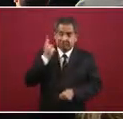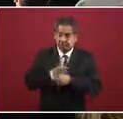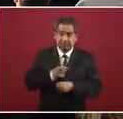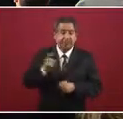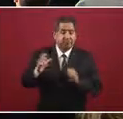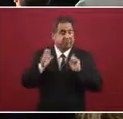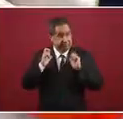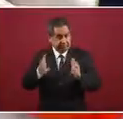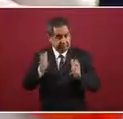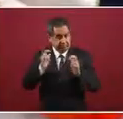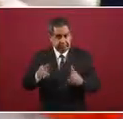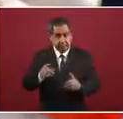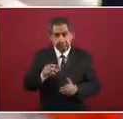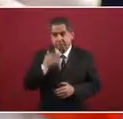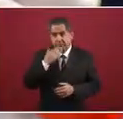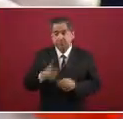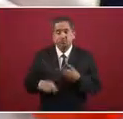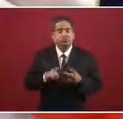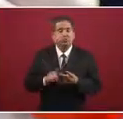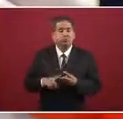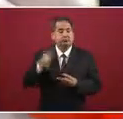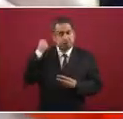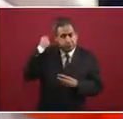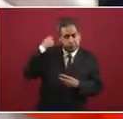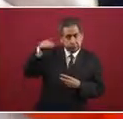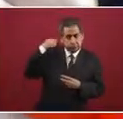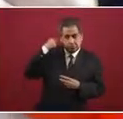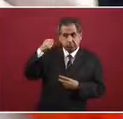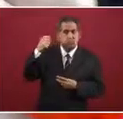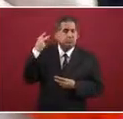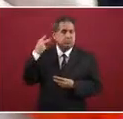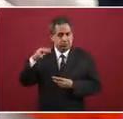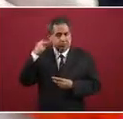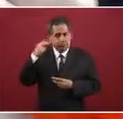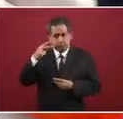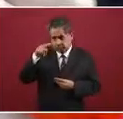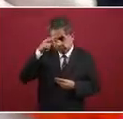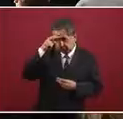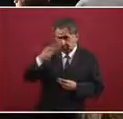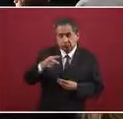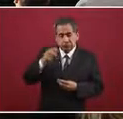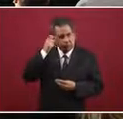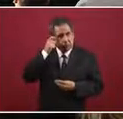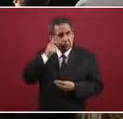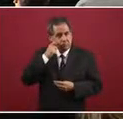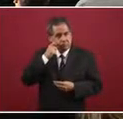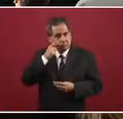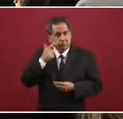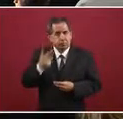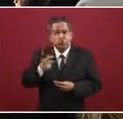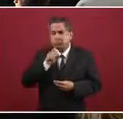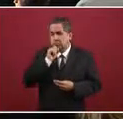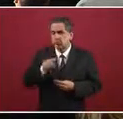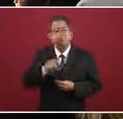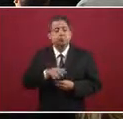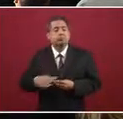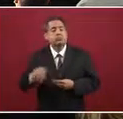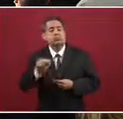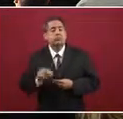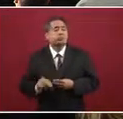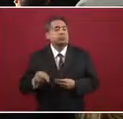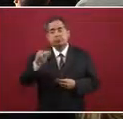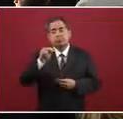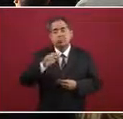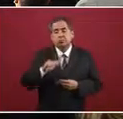presencia del programa. Después está Tabasco, Veracruz, México, Guerrero y en la zona del norte